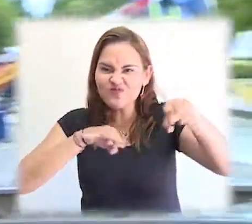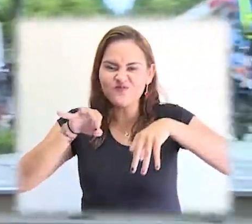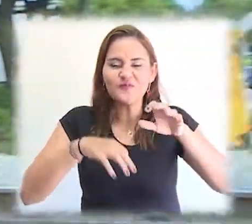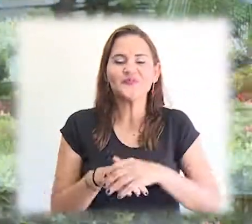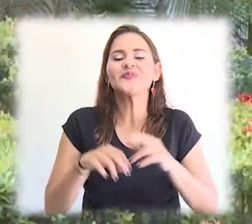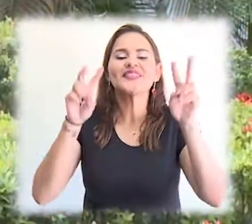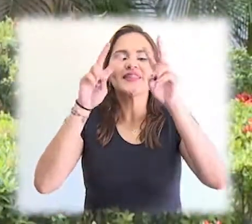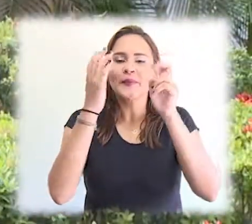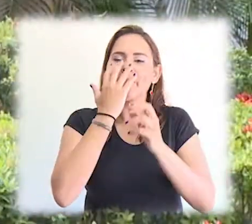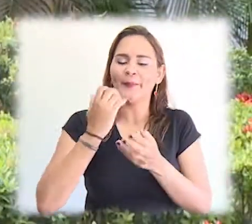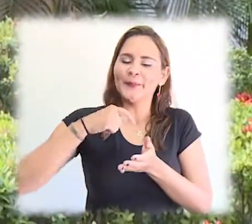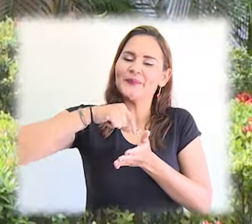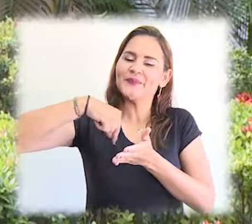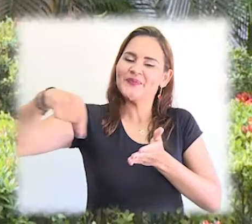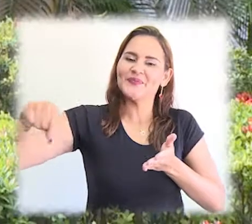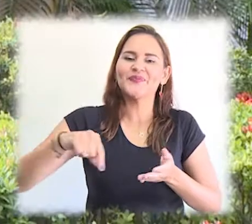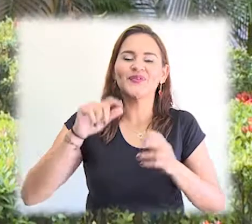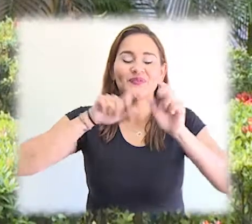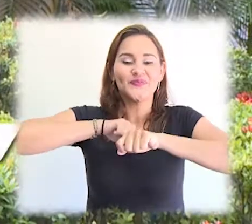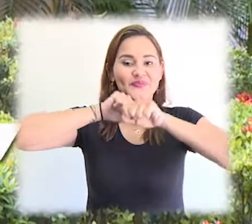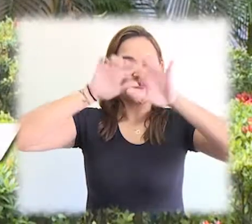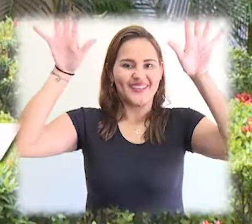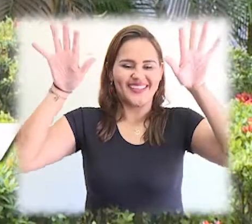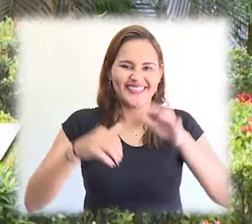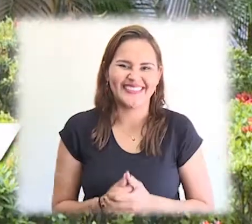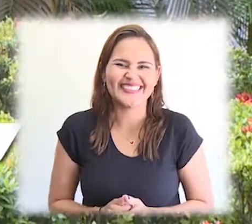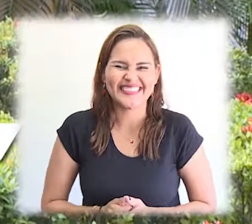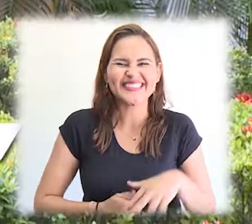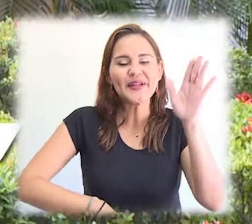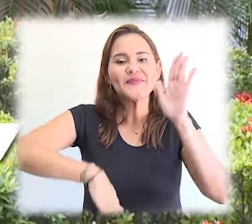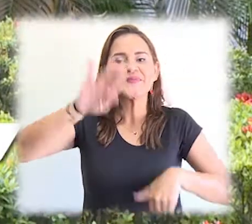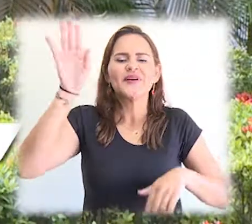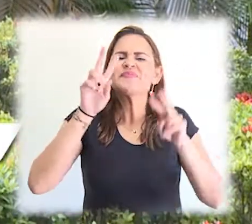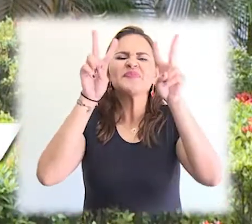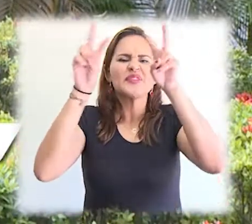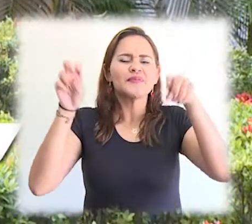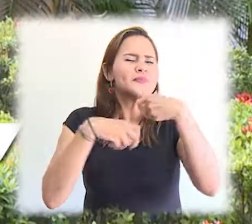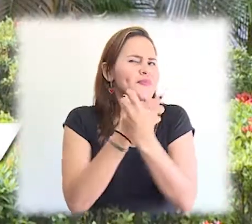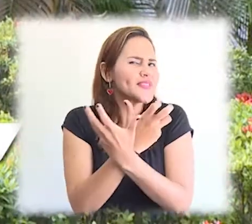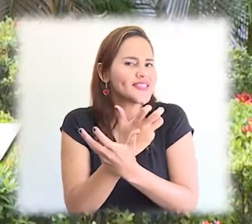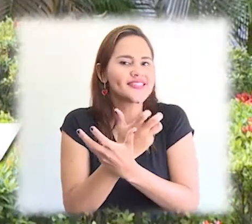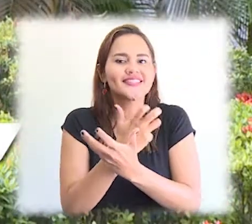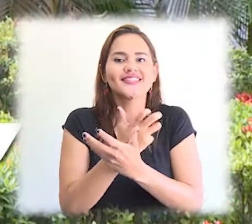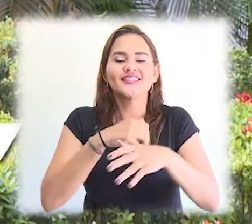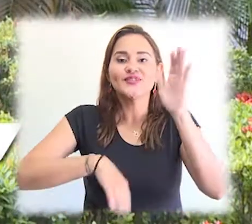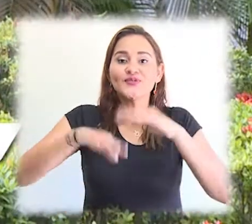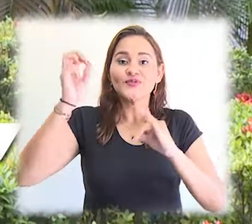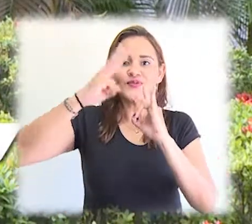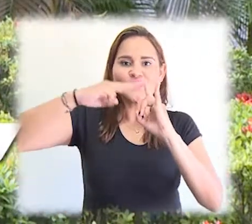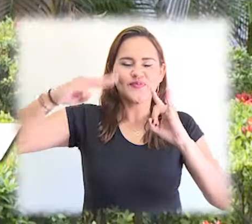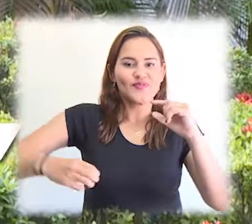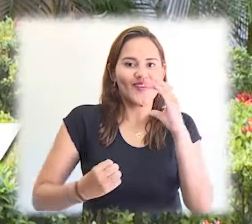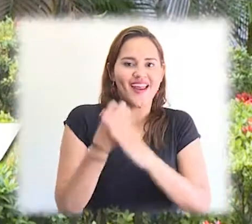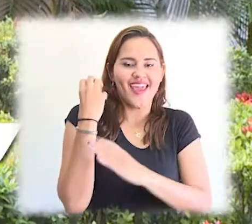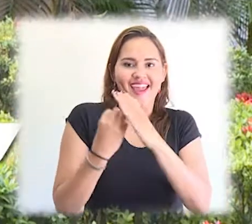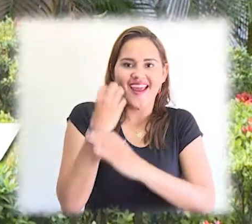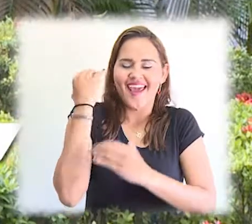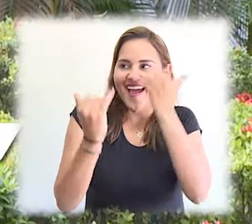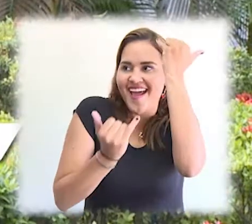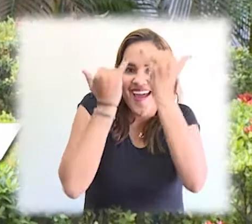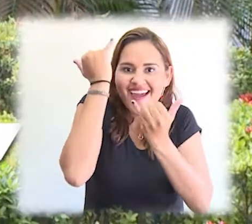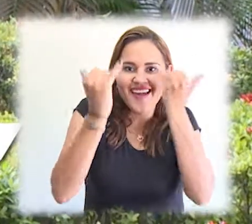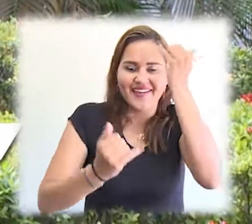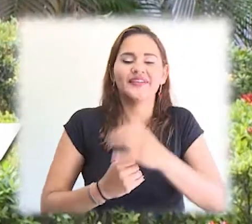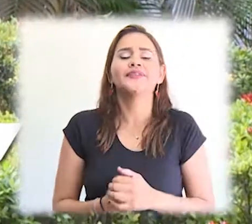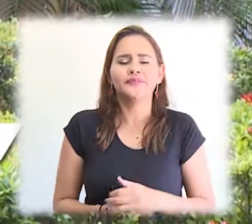Mágico. La incubadora que hace parte de la Escuela Internacional del Realismo Mágico busca precisamente acercar a los